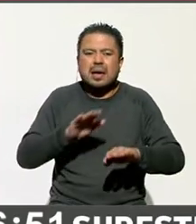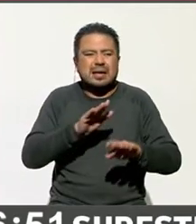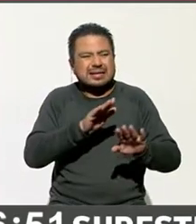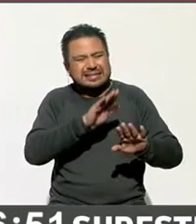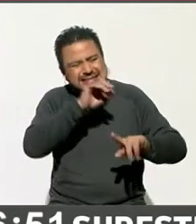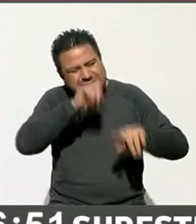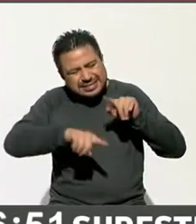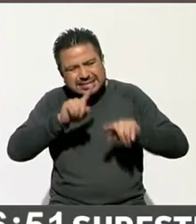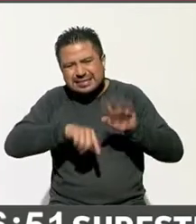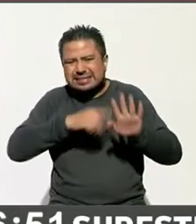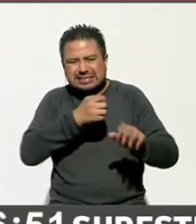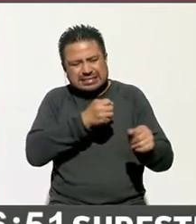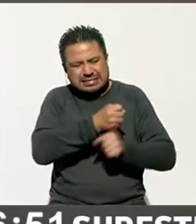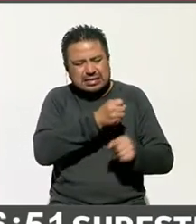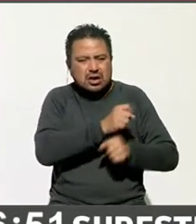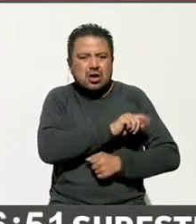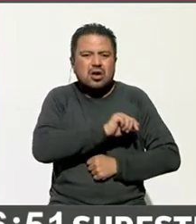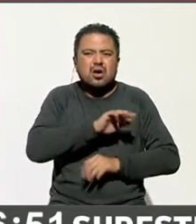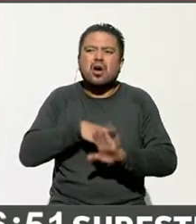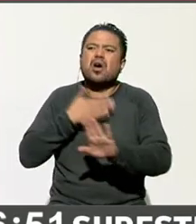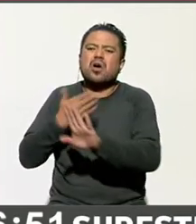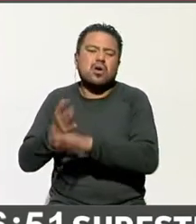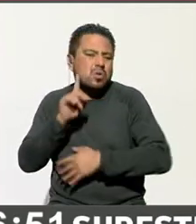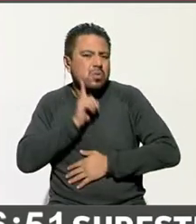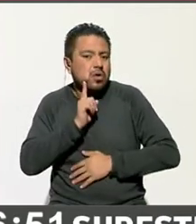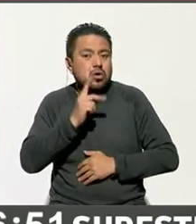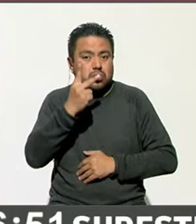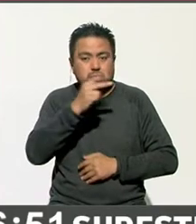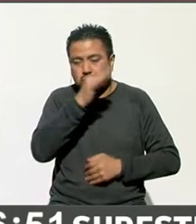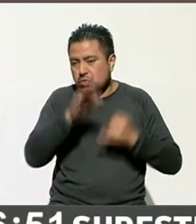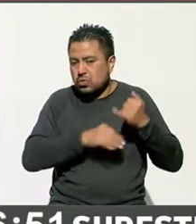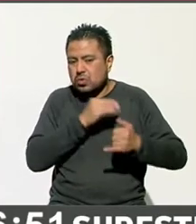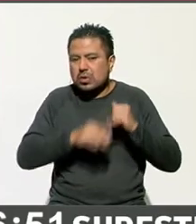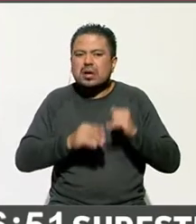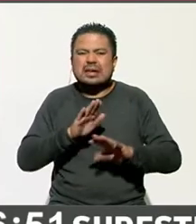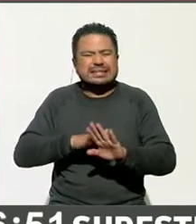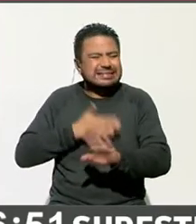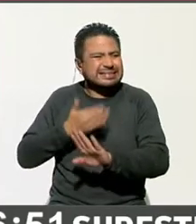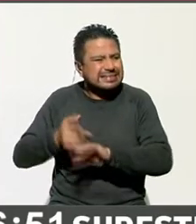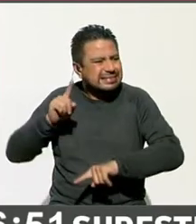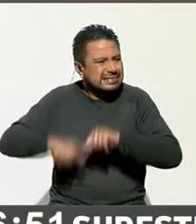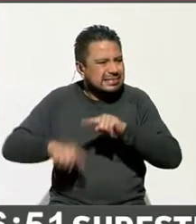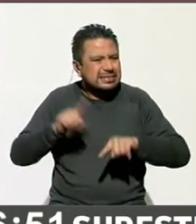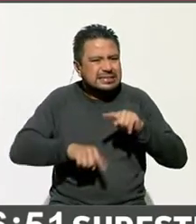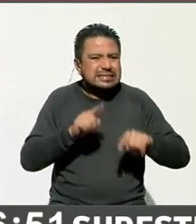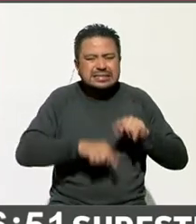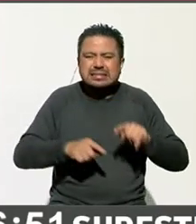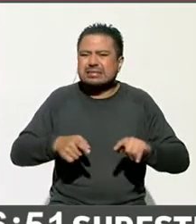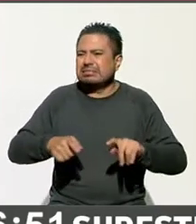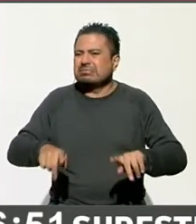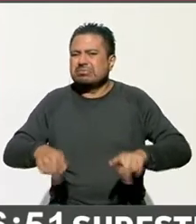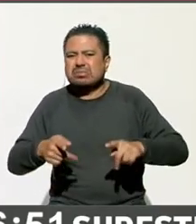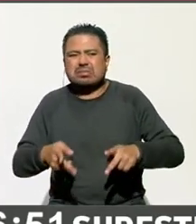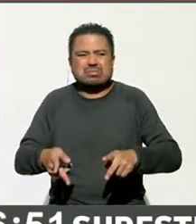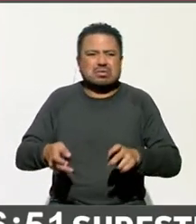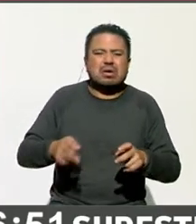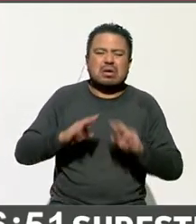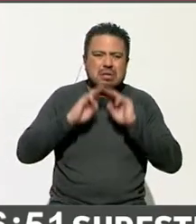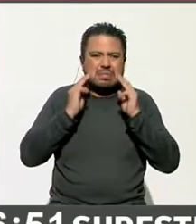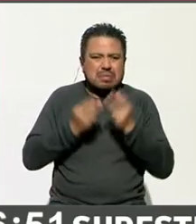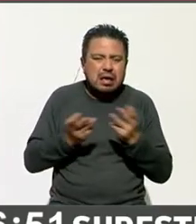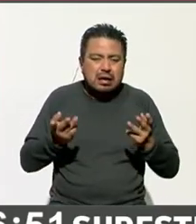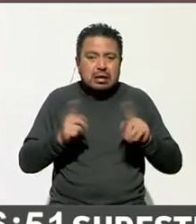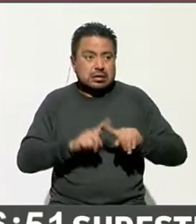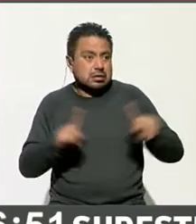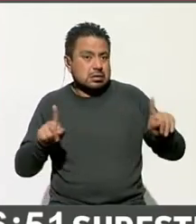mujeres, y los dos últimos son claramente combate a la delincuencia y combate al narcotráfico. Hay un